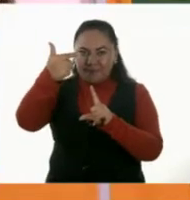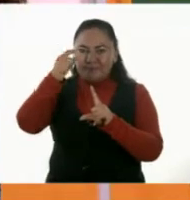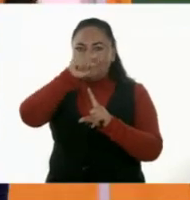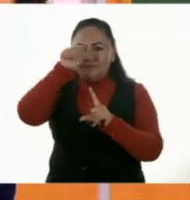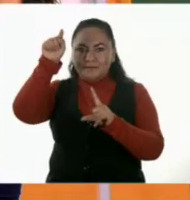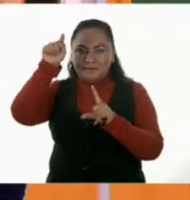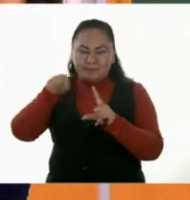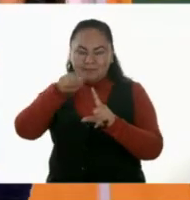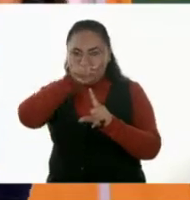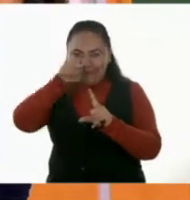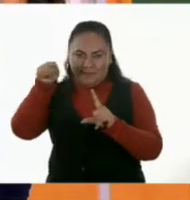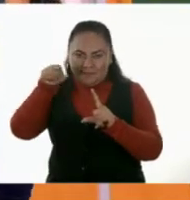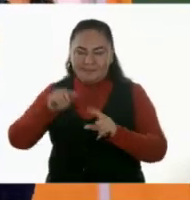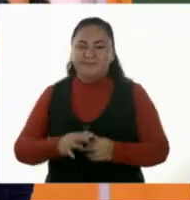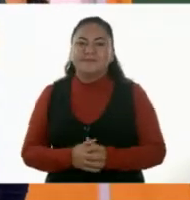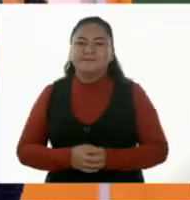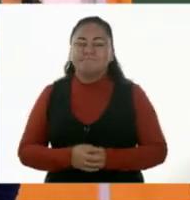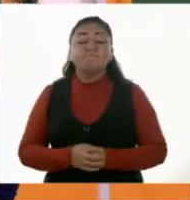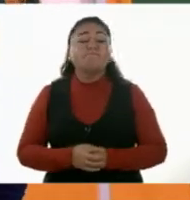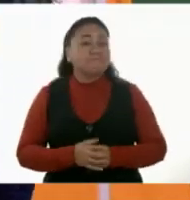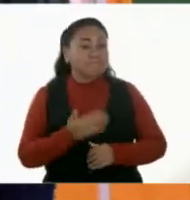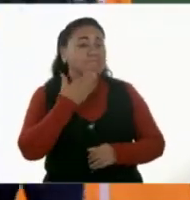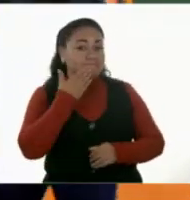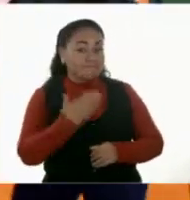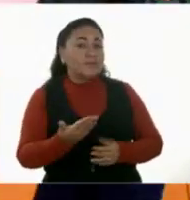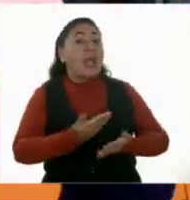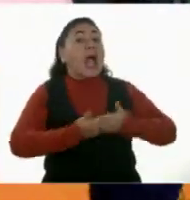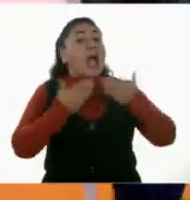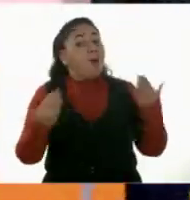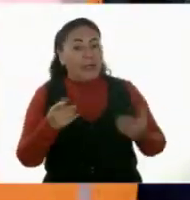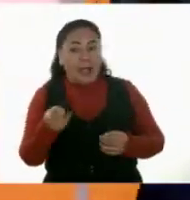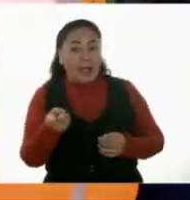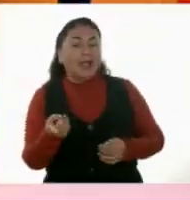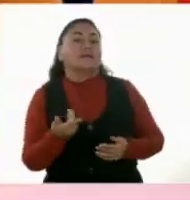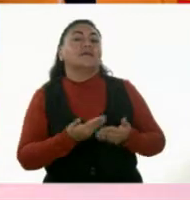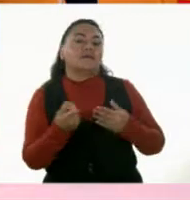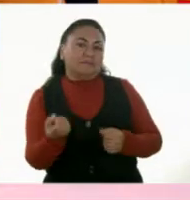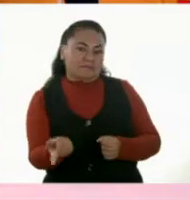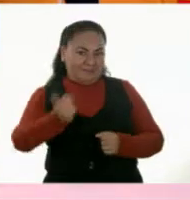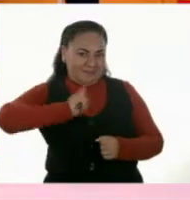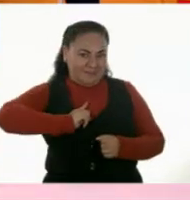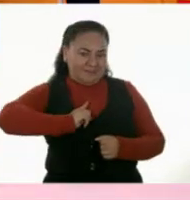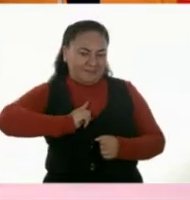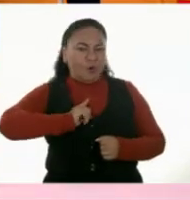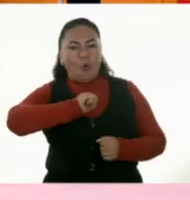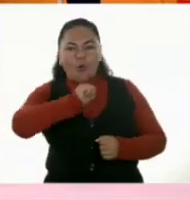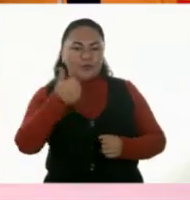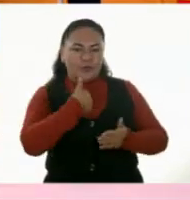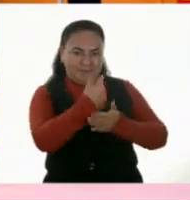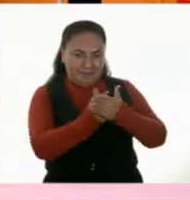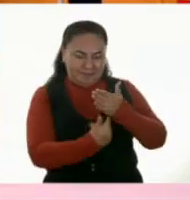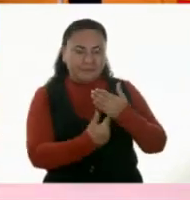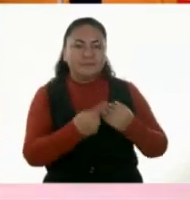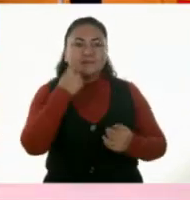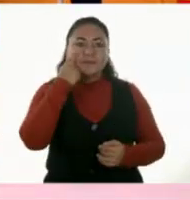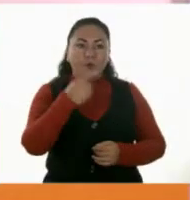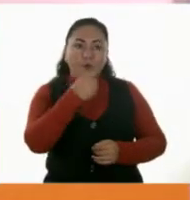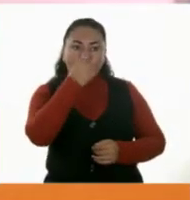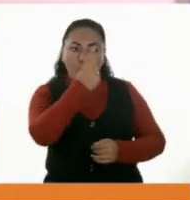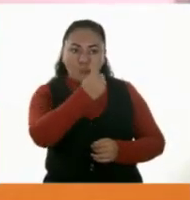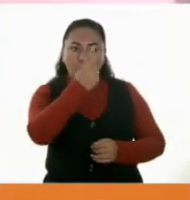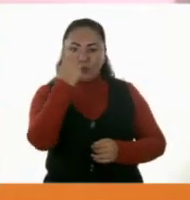Siete. Siete. Muy bien. A ver, entonces ahora voy a tomar otro grupo y sería este. Una,